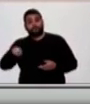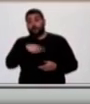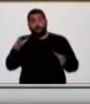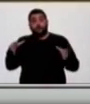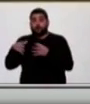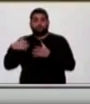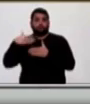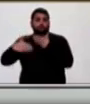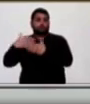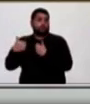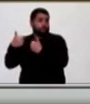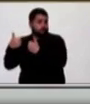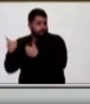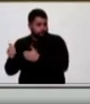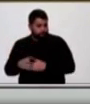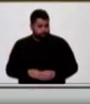favorablemente.